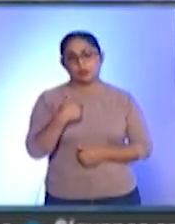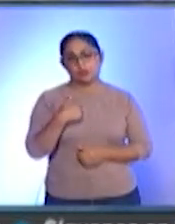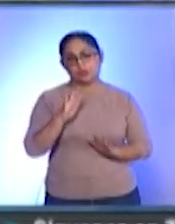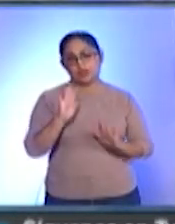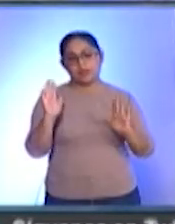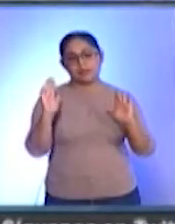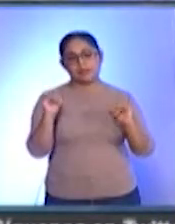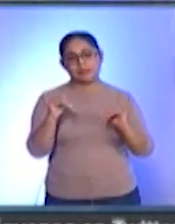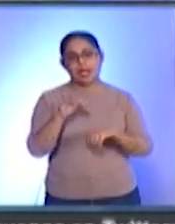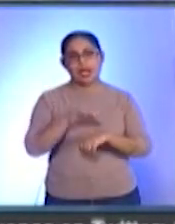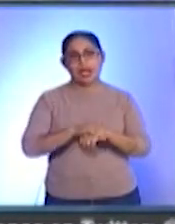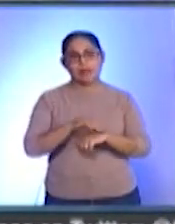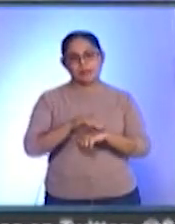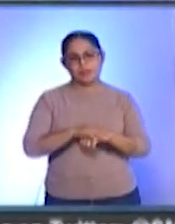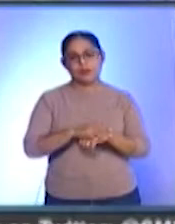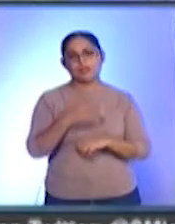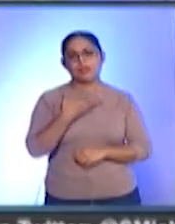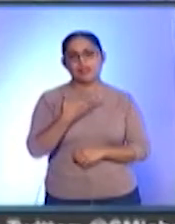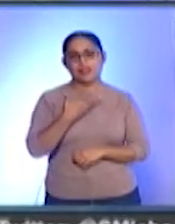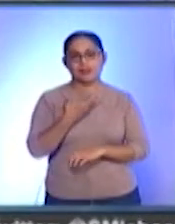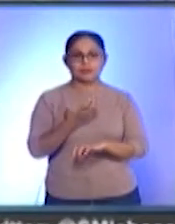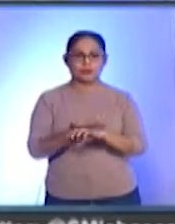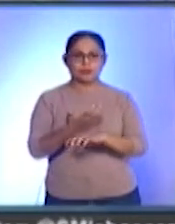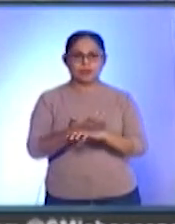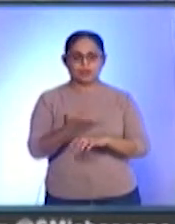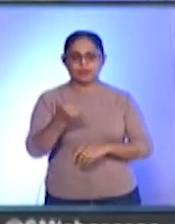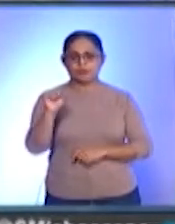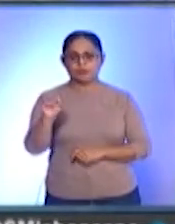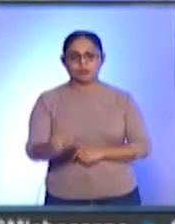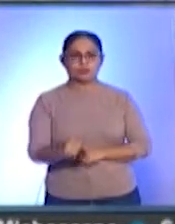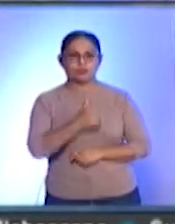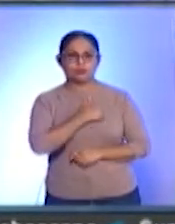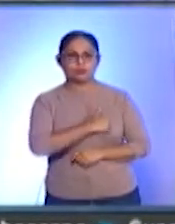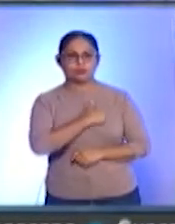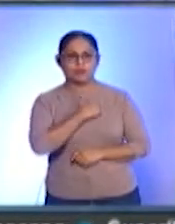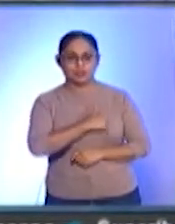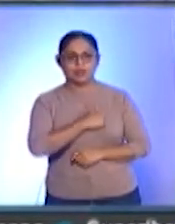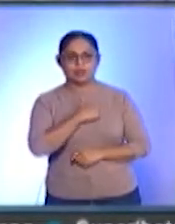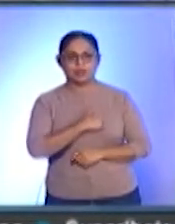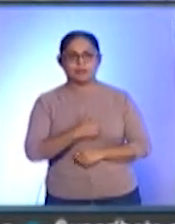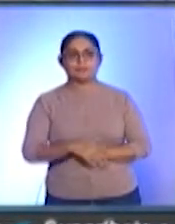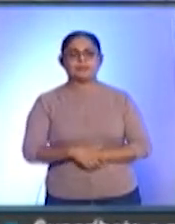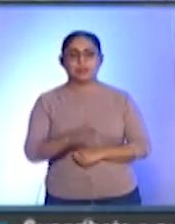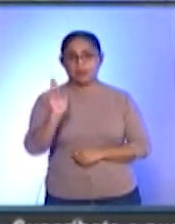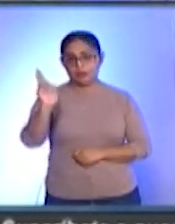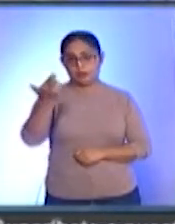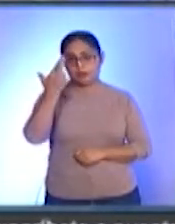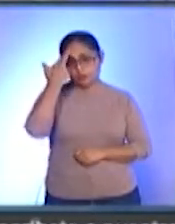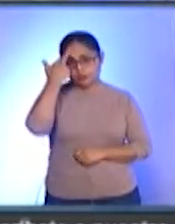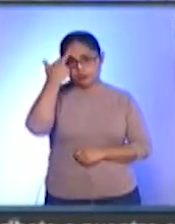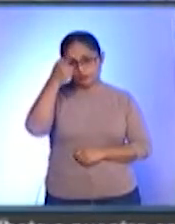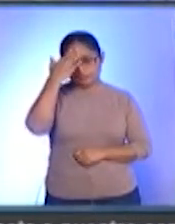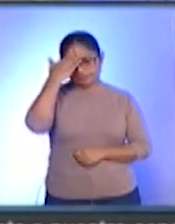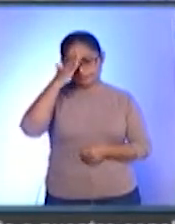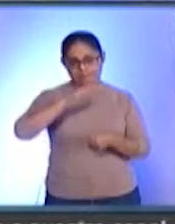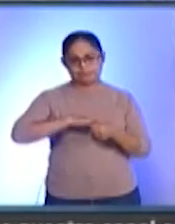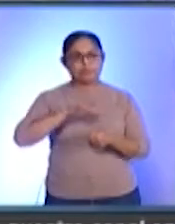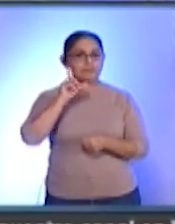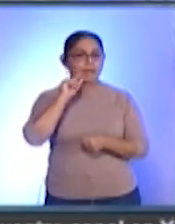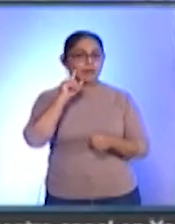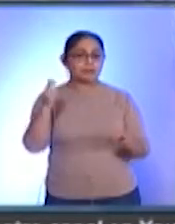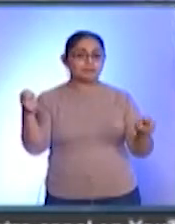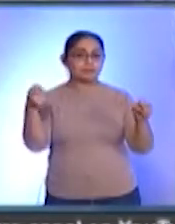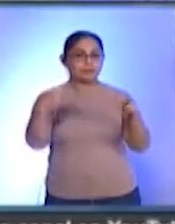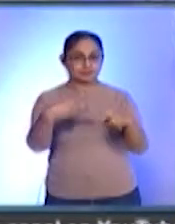despedimos de nuestros amigos que nos siguieron vía Mexicanaal en los Estados Unidos y al sur de Canadá. Recuerde, el día de mañana tenemos una